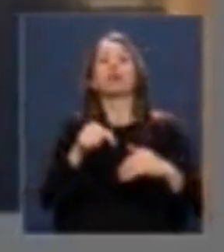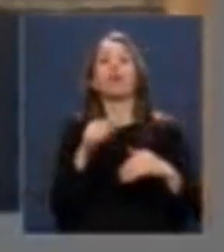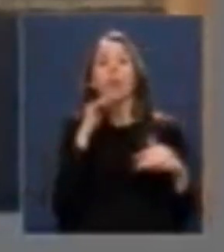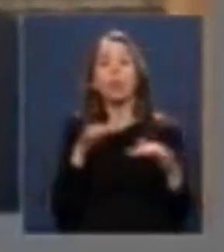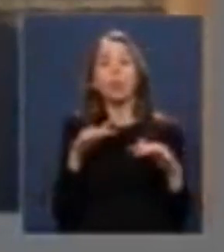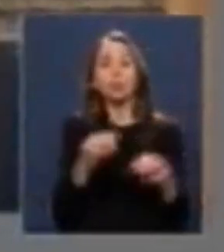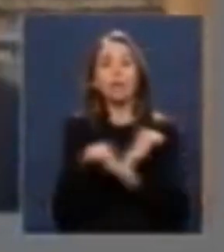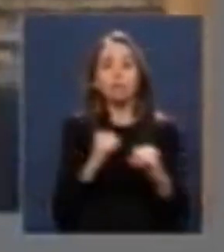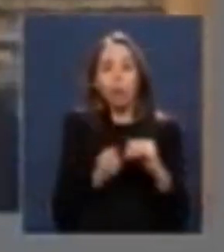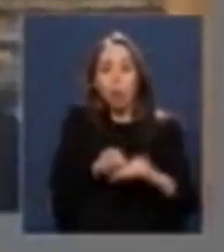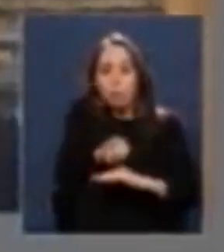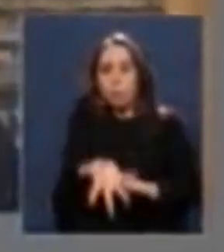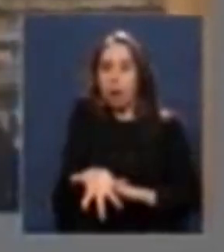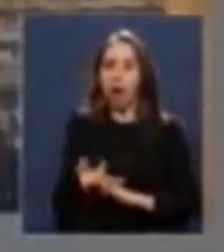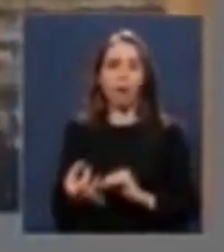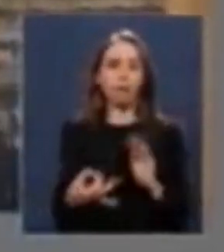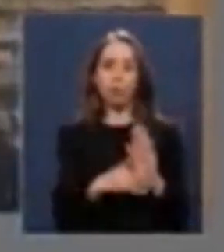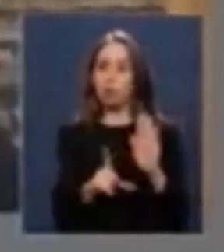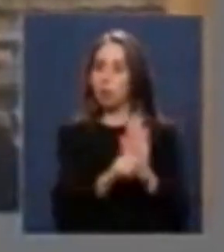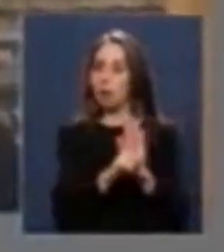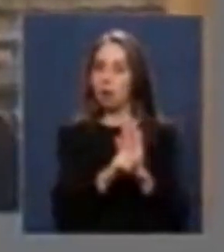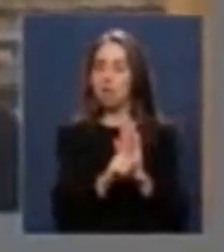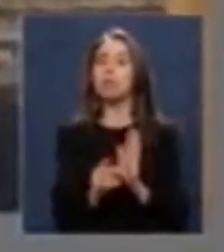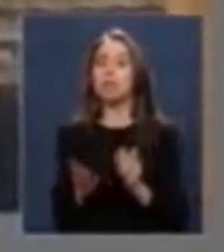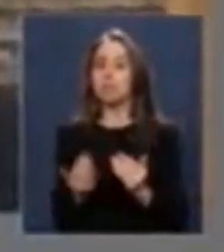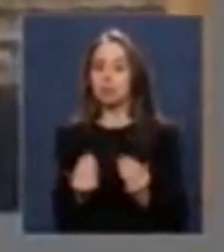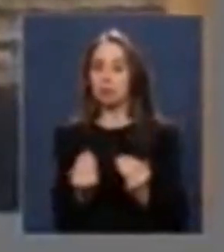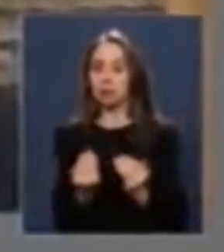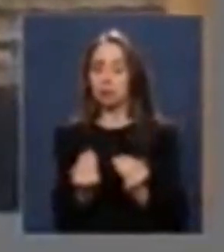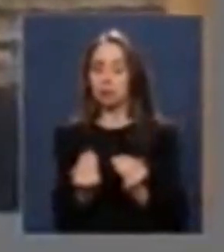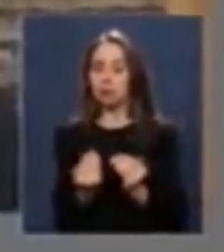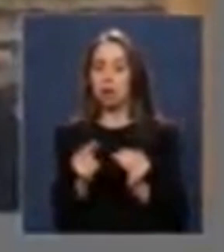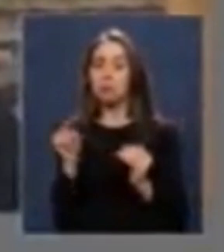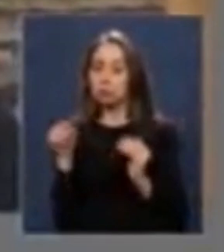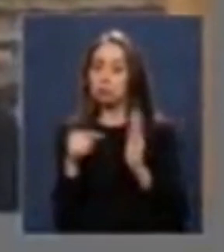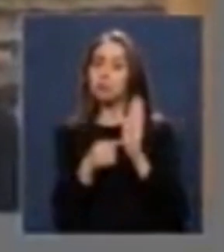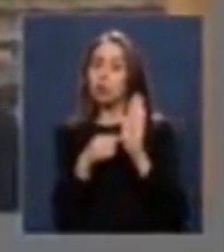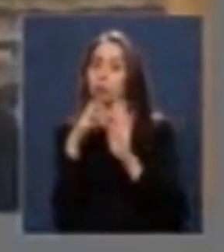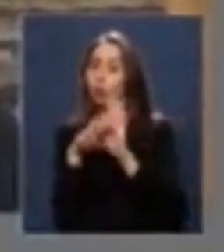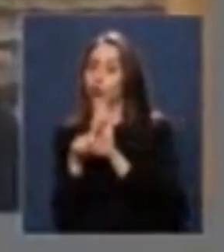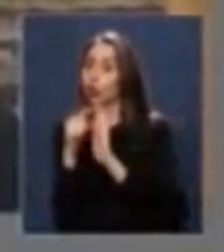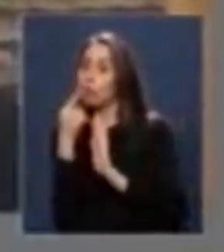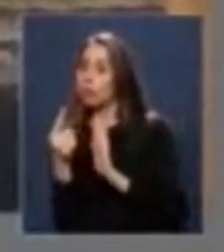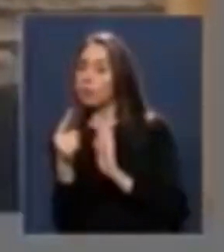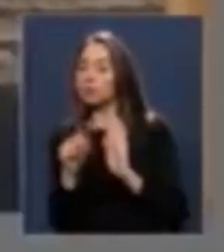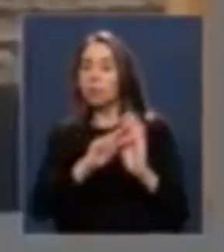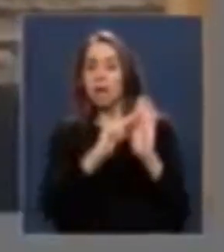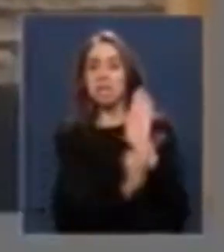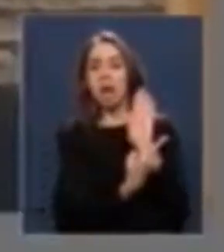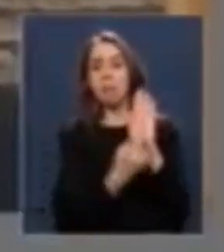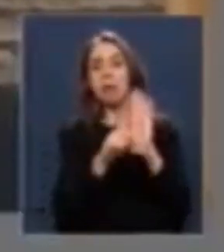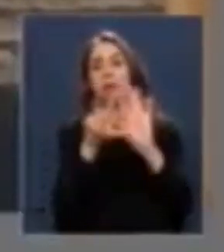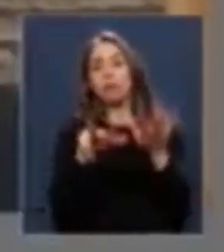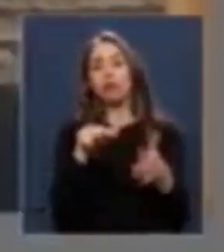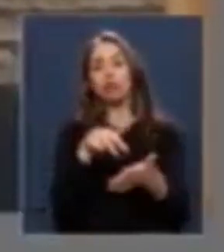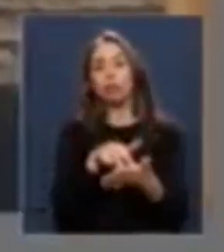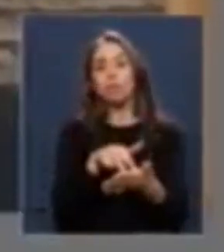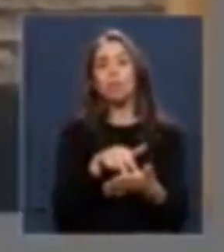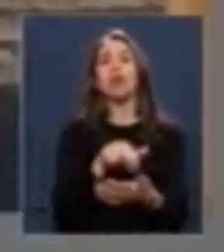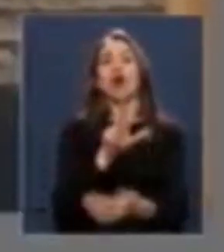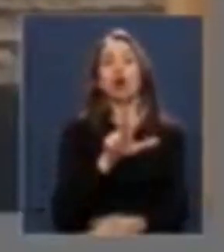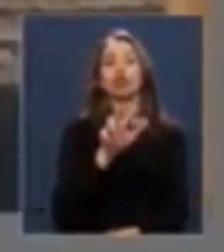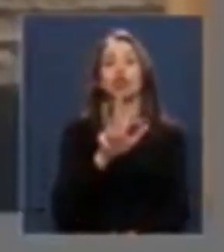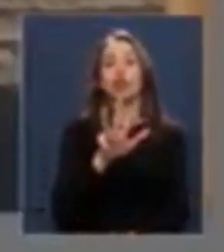que resulta imprescindible introducir esta modificación a la ley 18.892